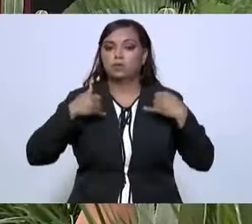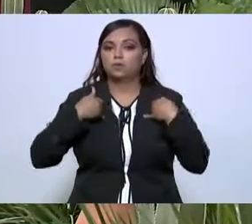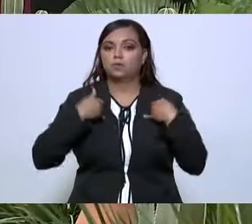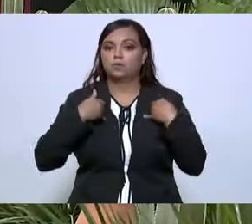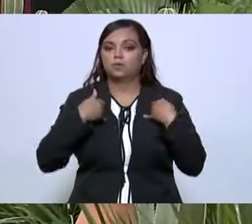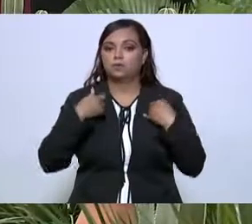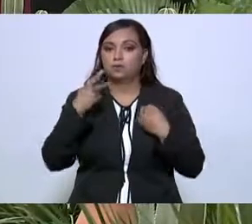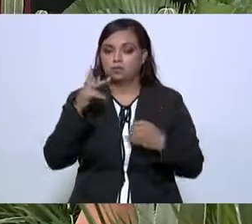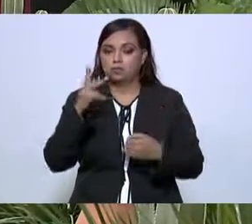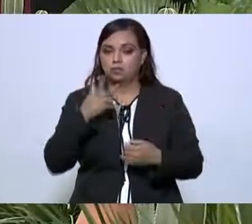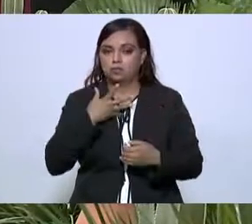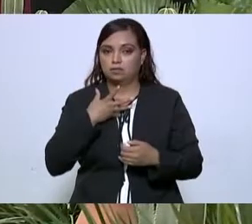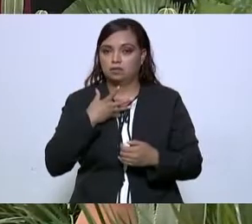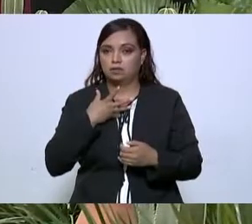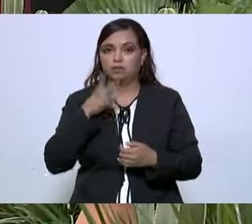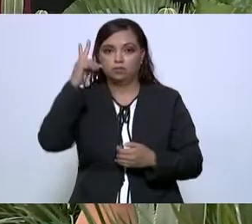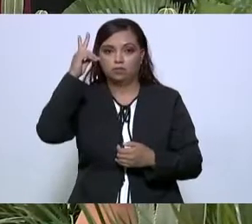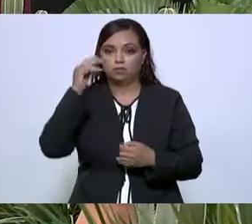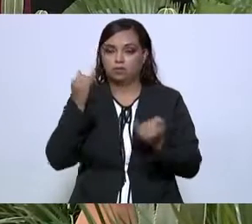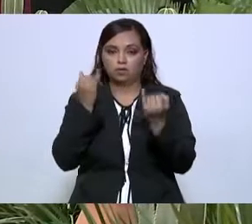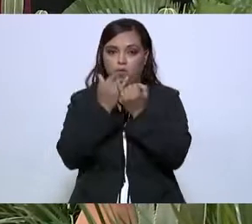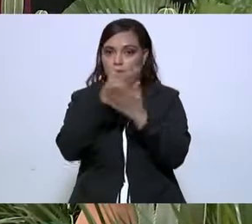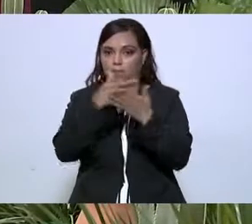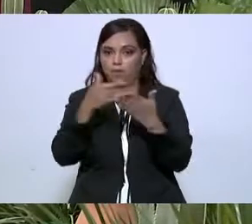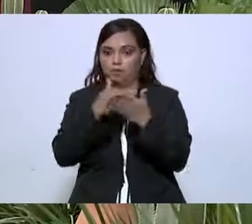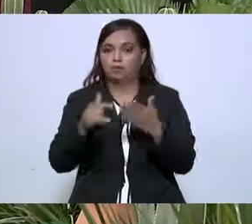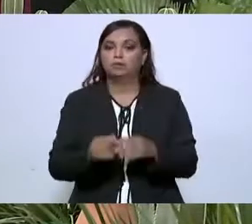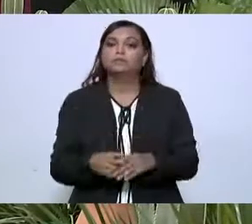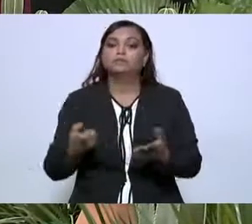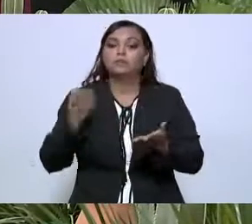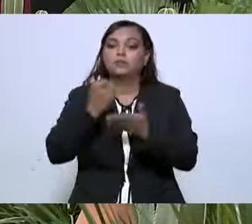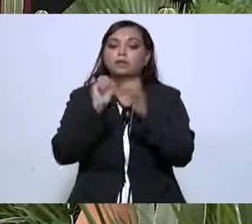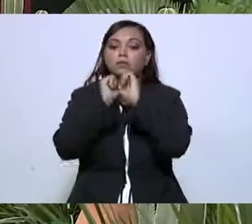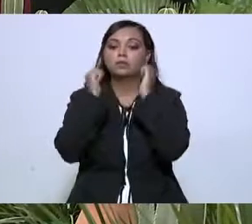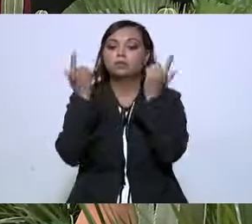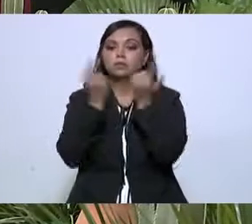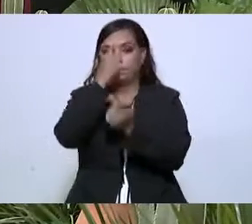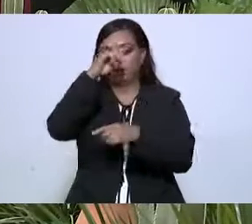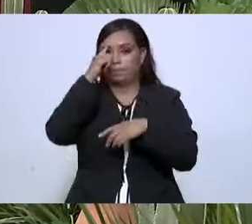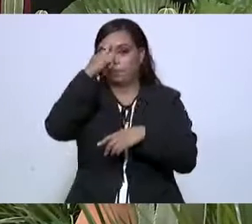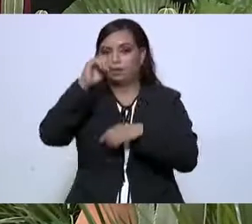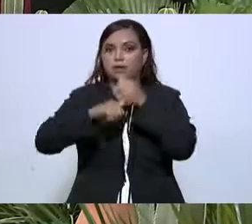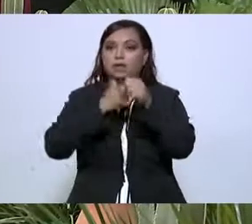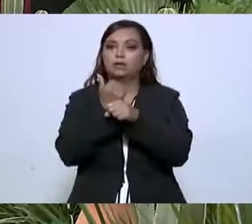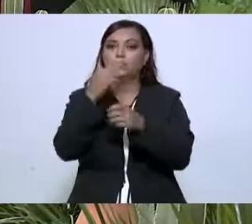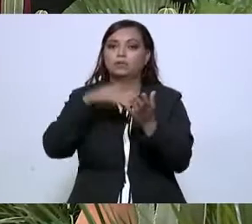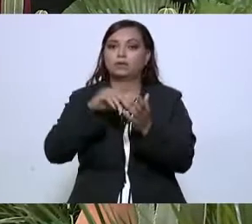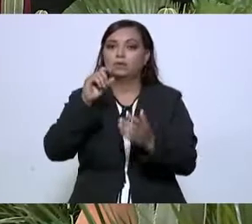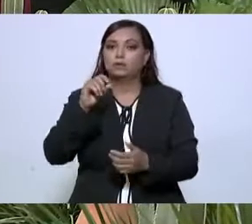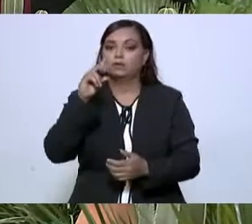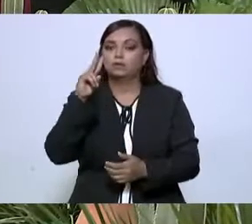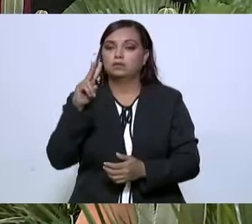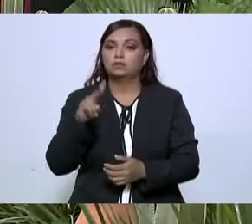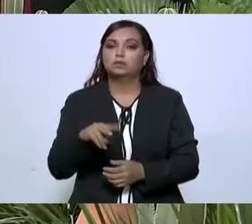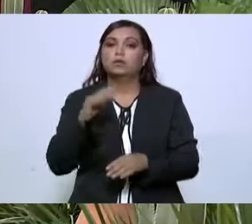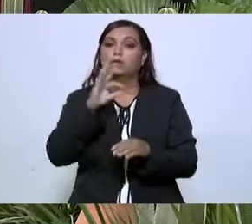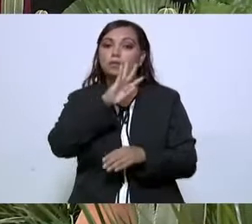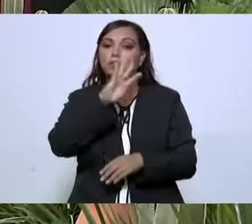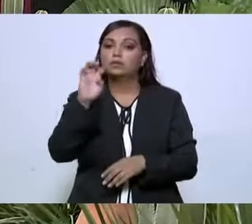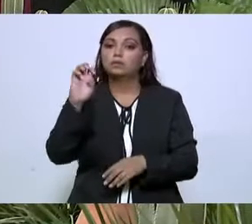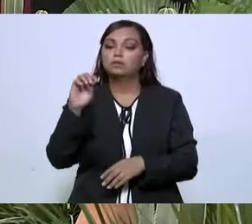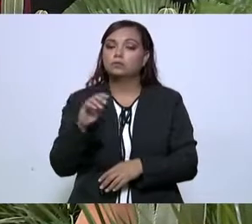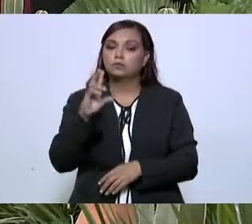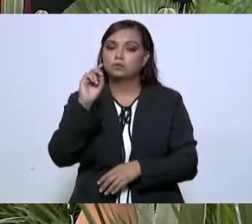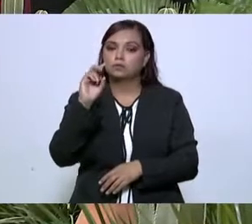derechohabientes de esta pensión. La inversión social anual para este 2022 será de 430 millones